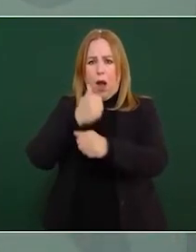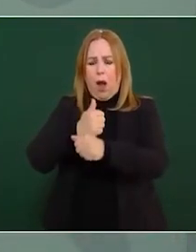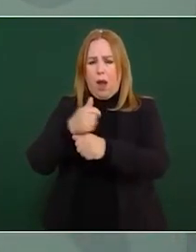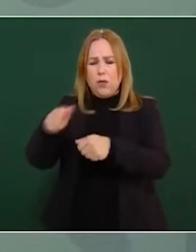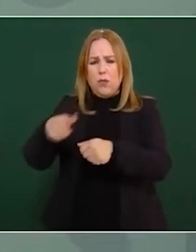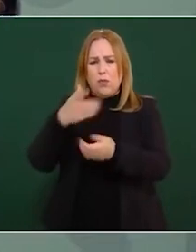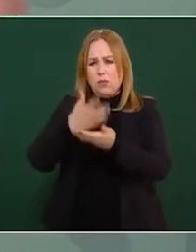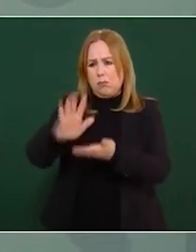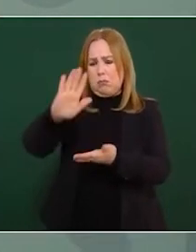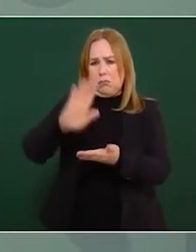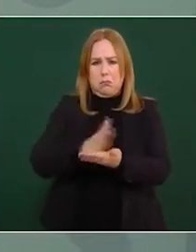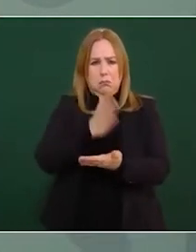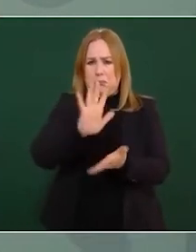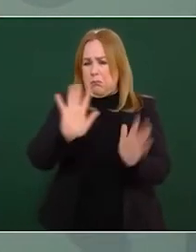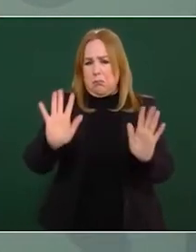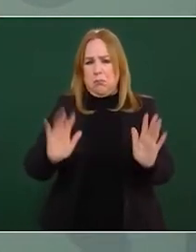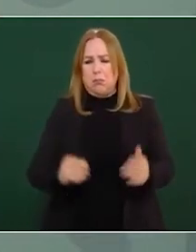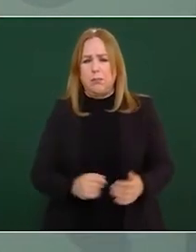en el sector